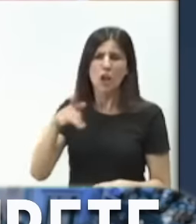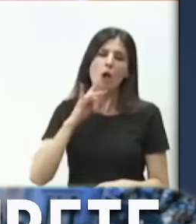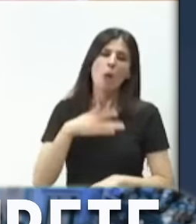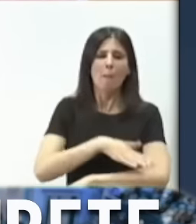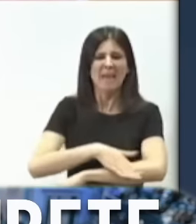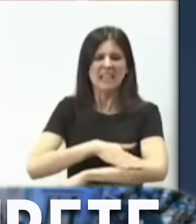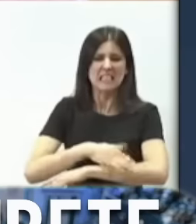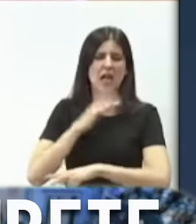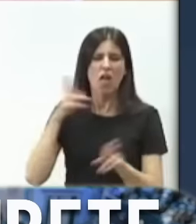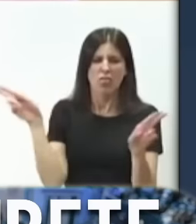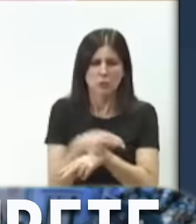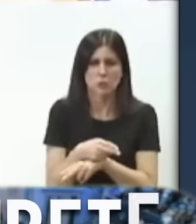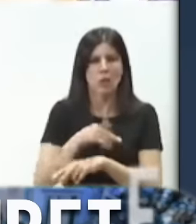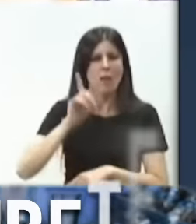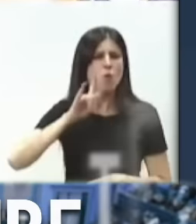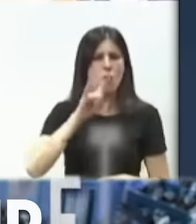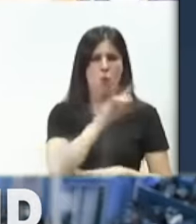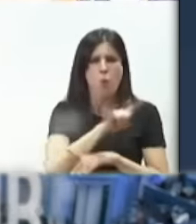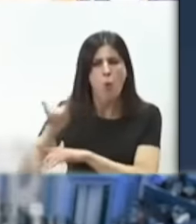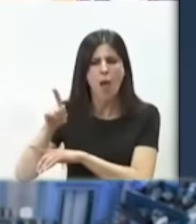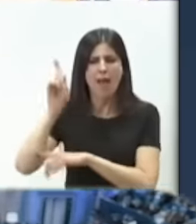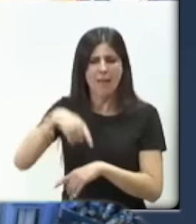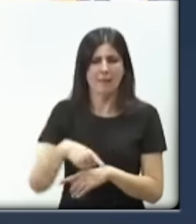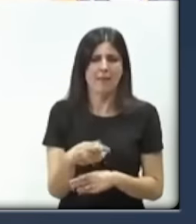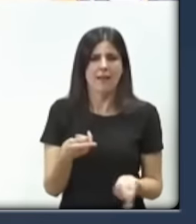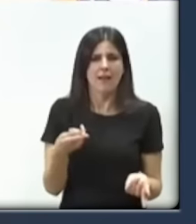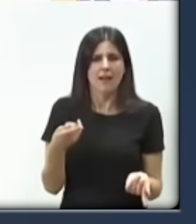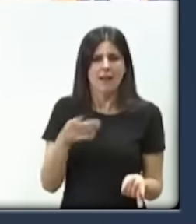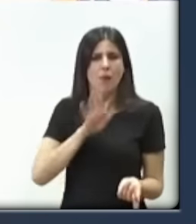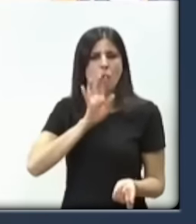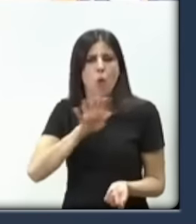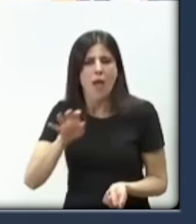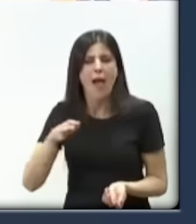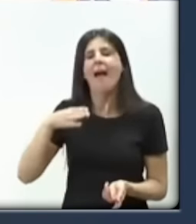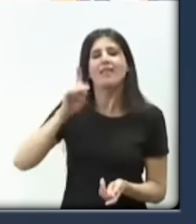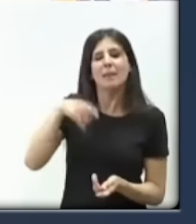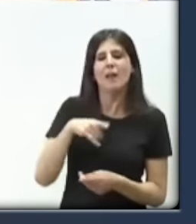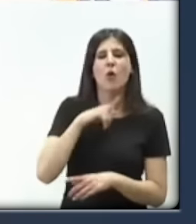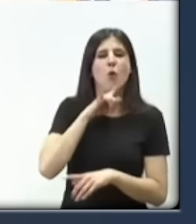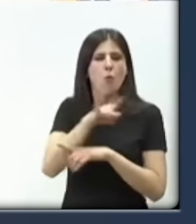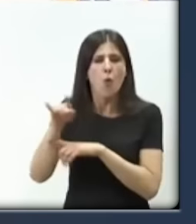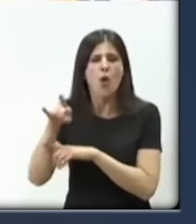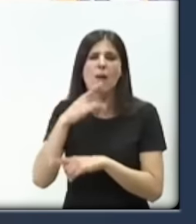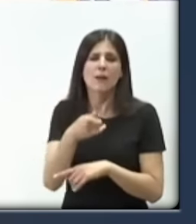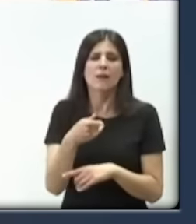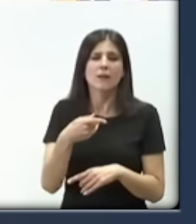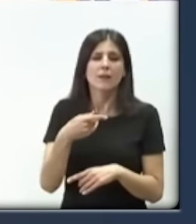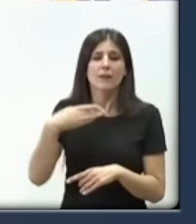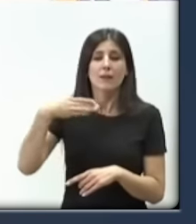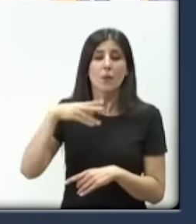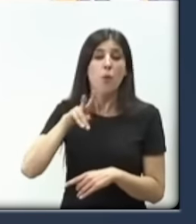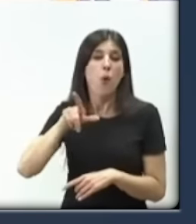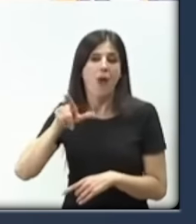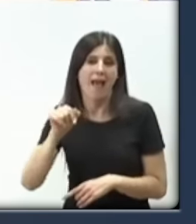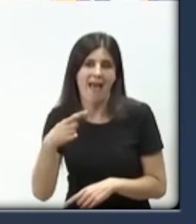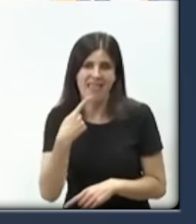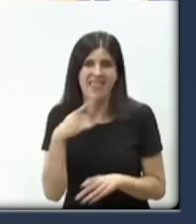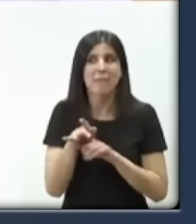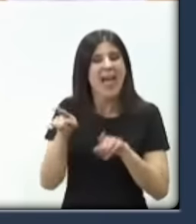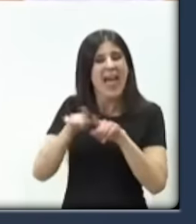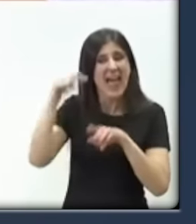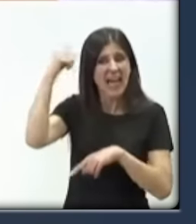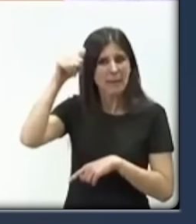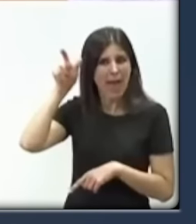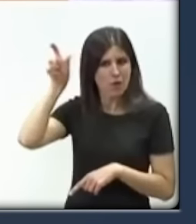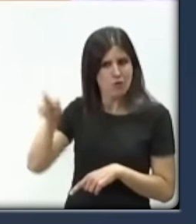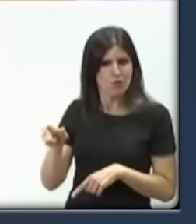de la bula y del bulo. De la bula al hermano del presidente para que no